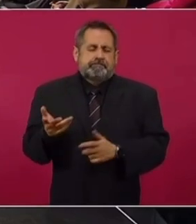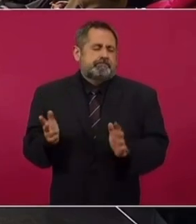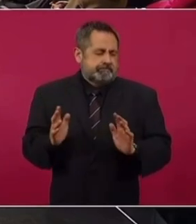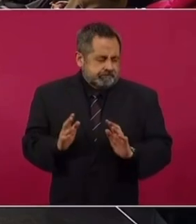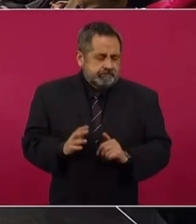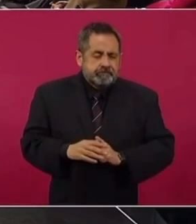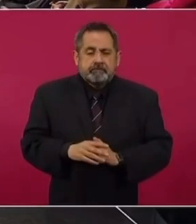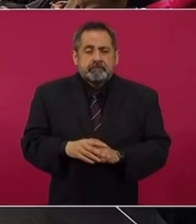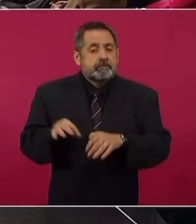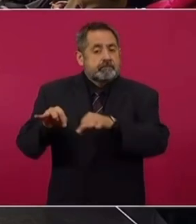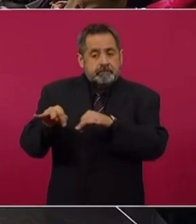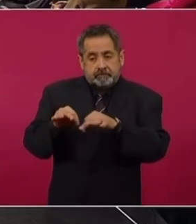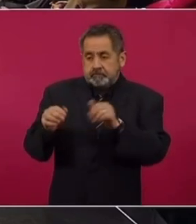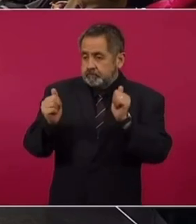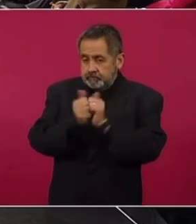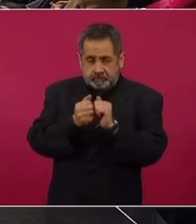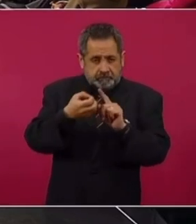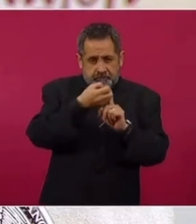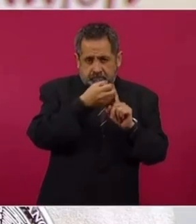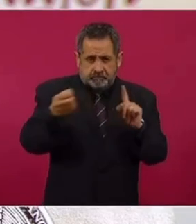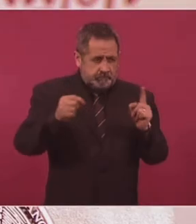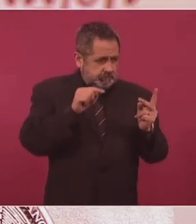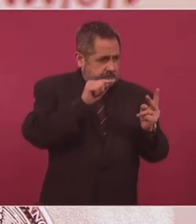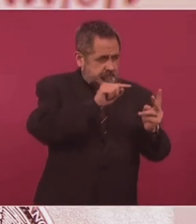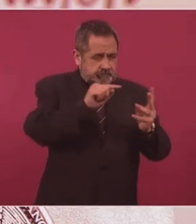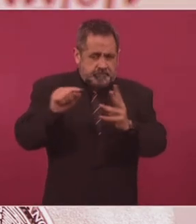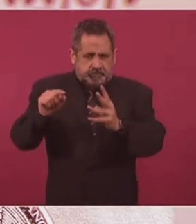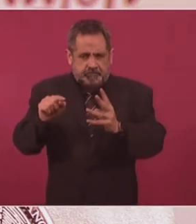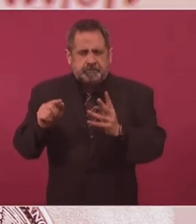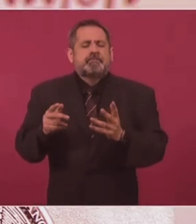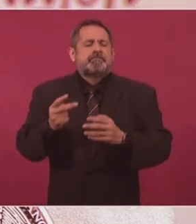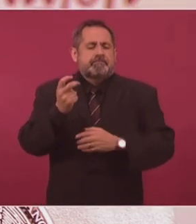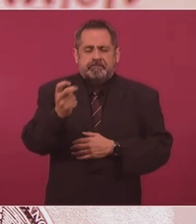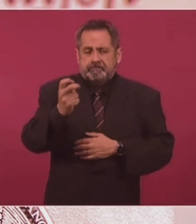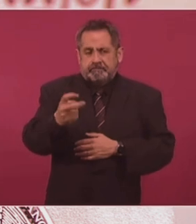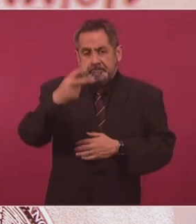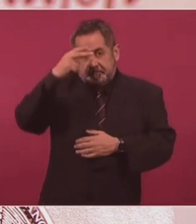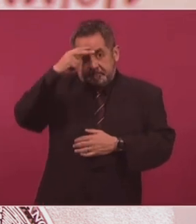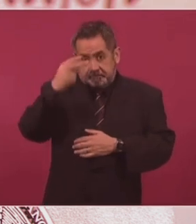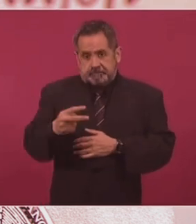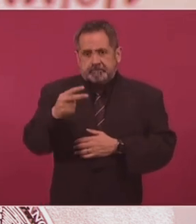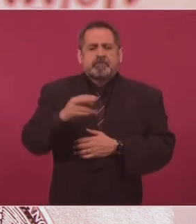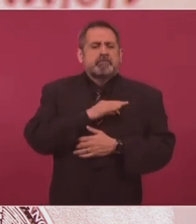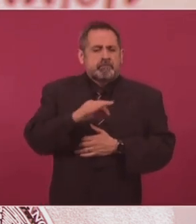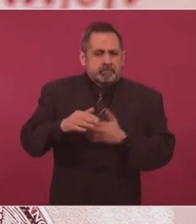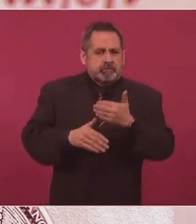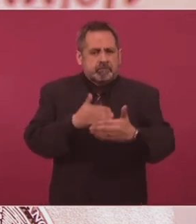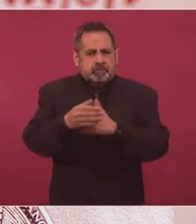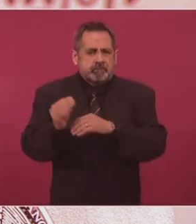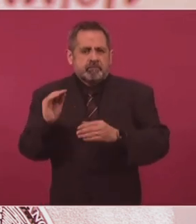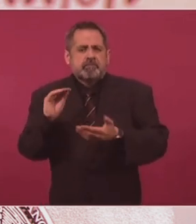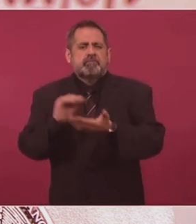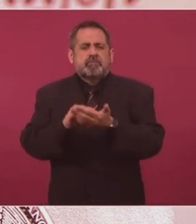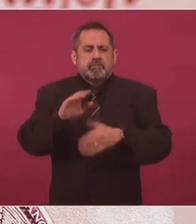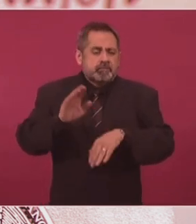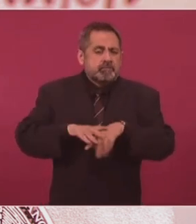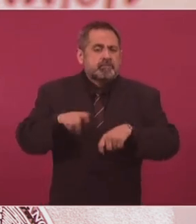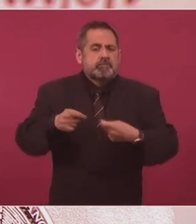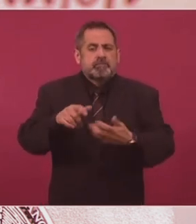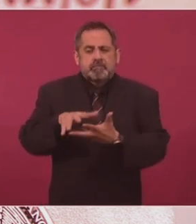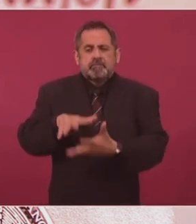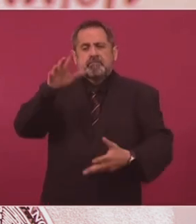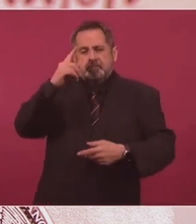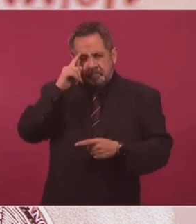trabajo coordinado es el que ha hecho posible que México sea uno de los países donde se ha aplicado el mayor